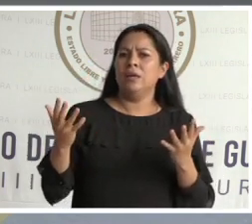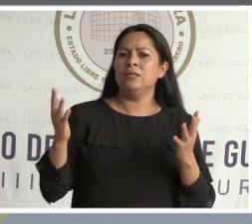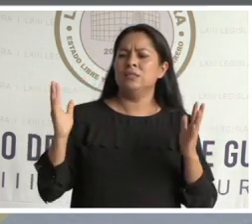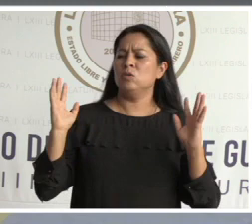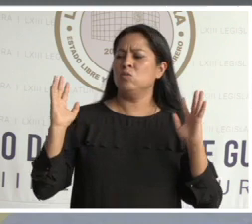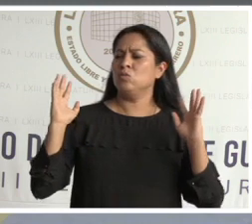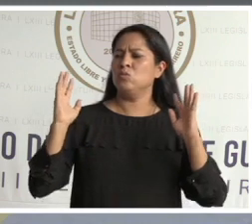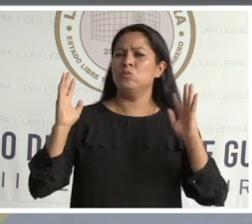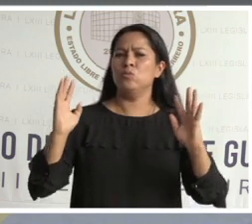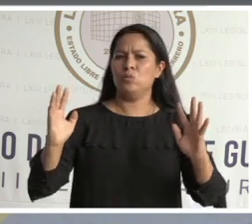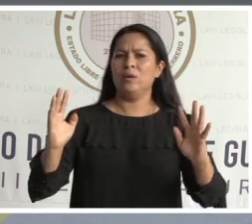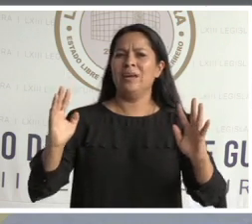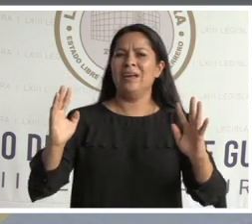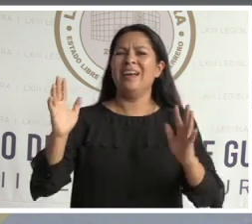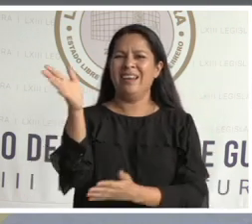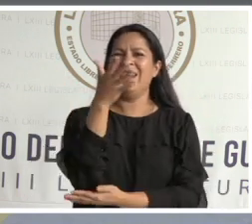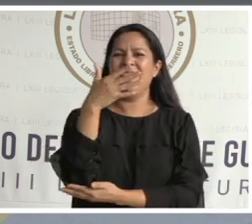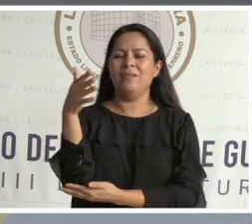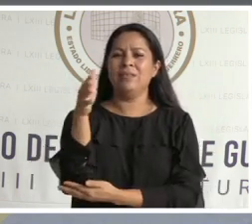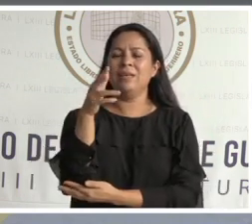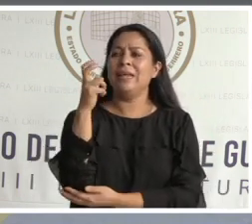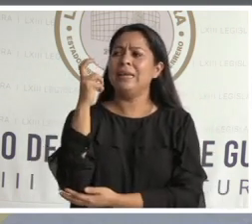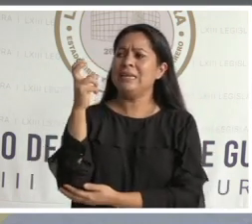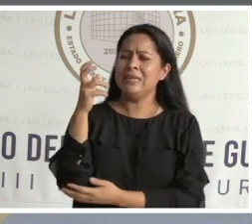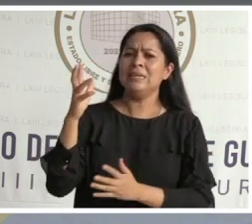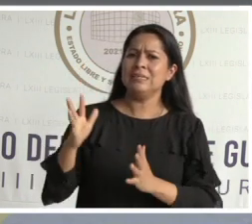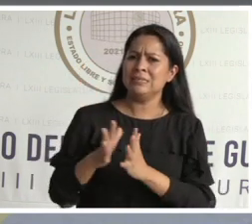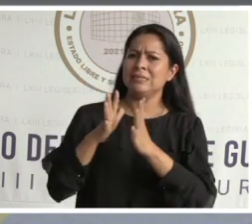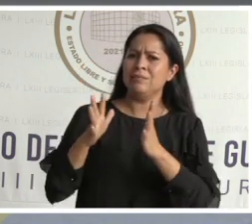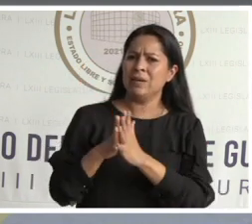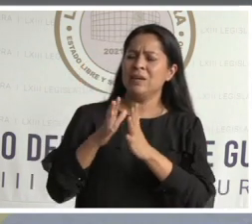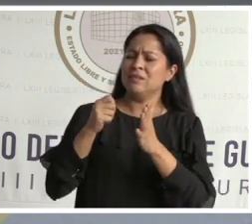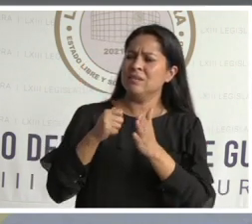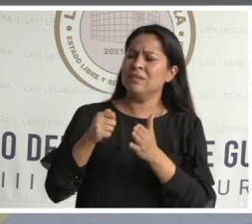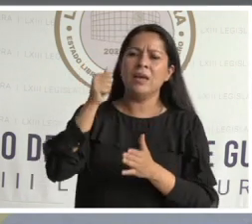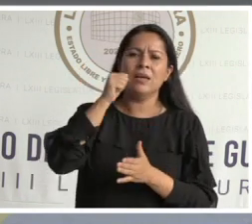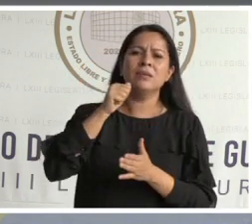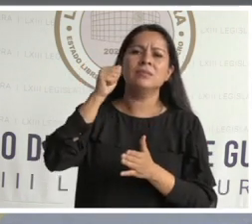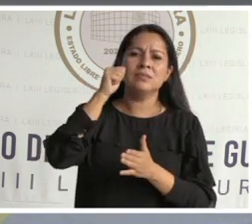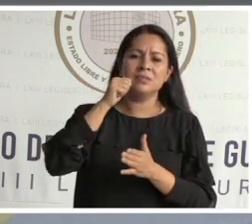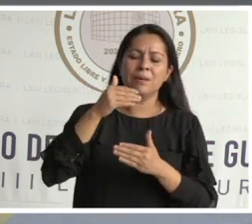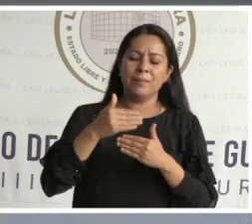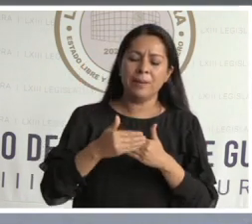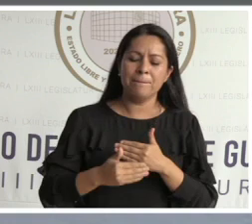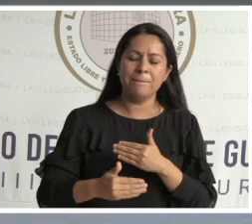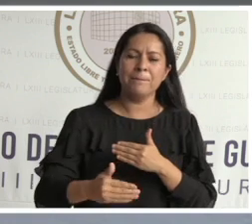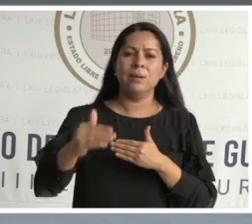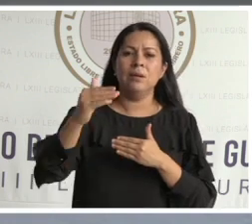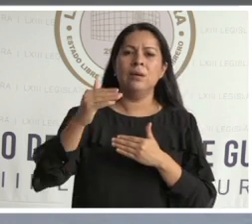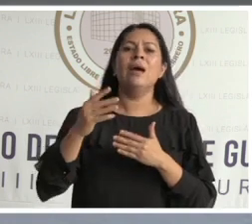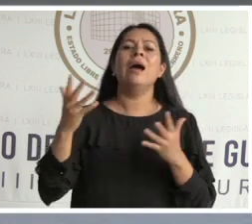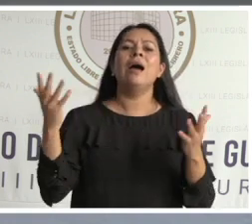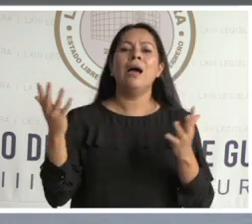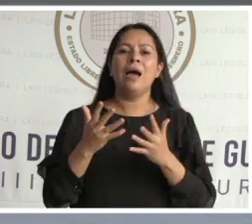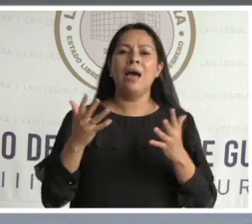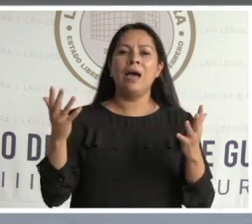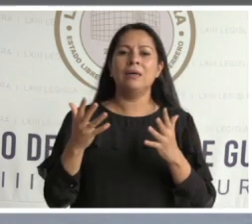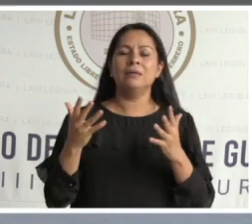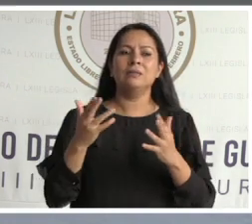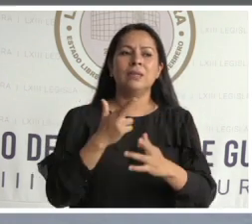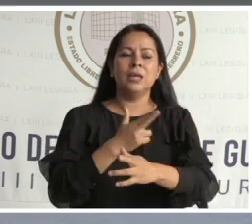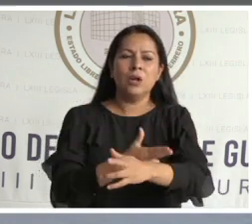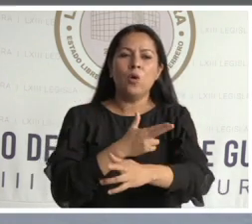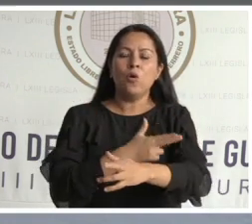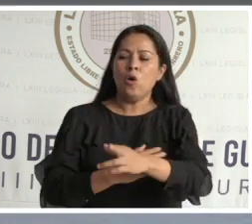México y con el tiempo esta práctica se continuó para rendirle los honores a nuestro lábaro